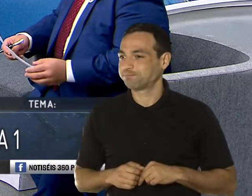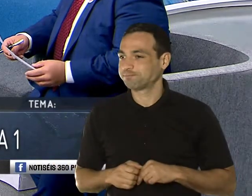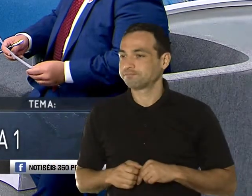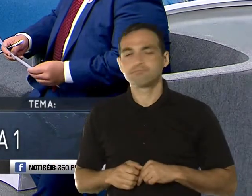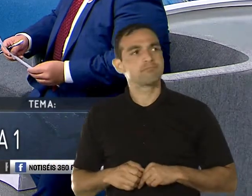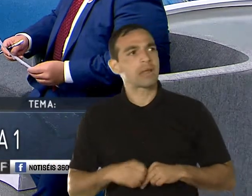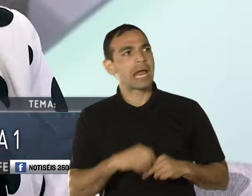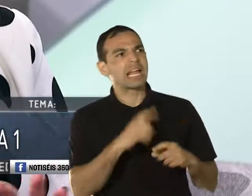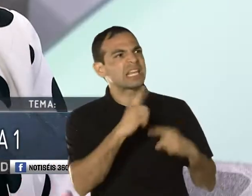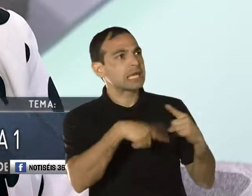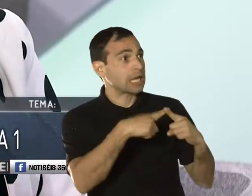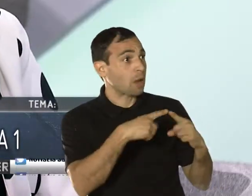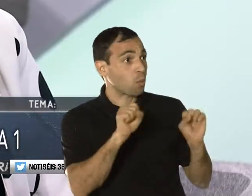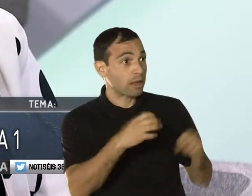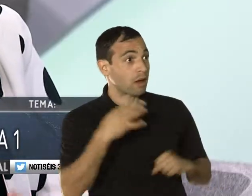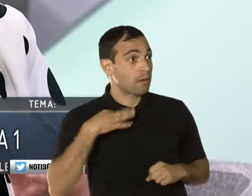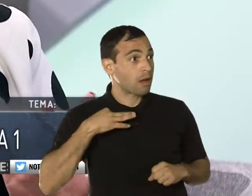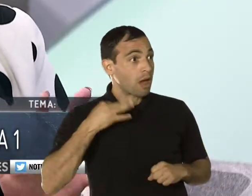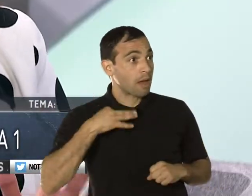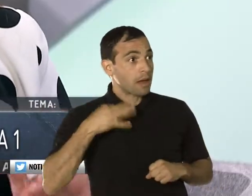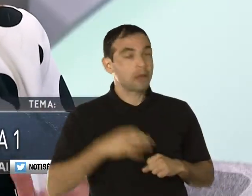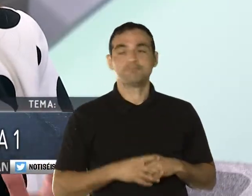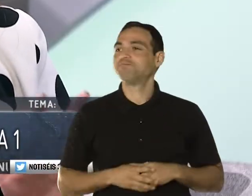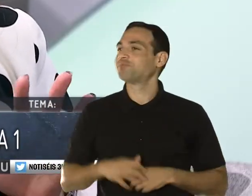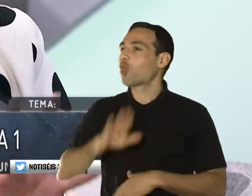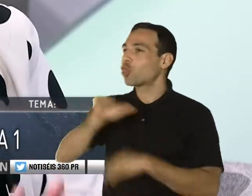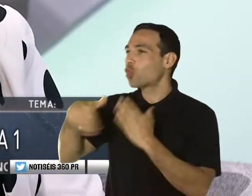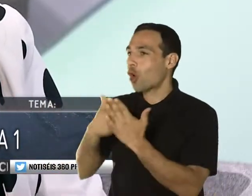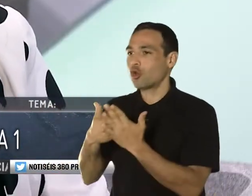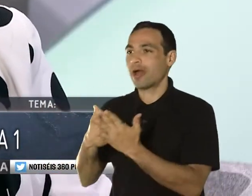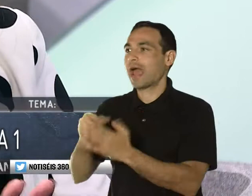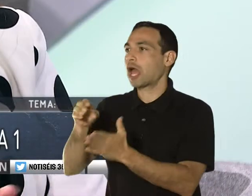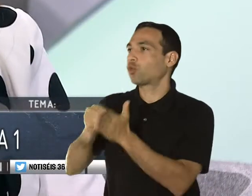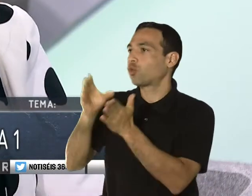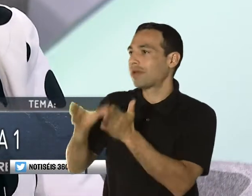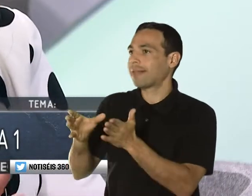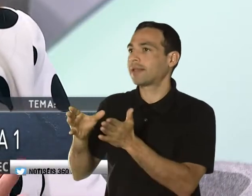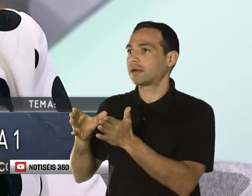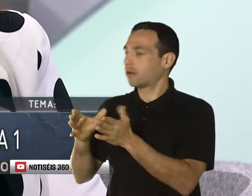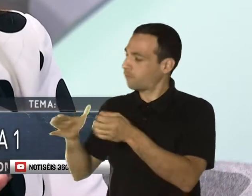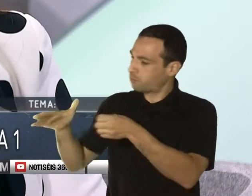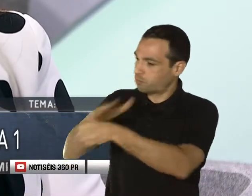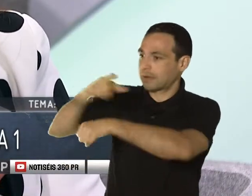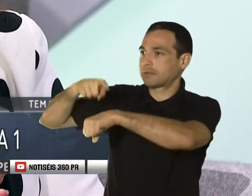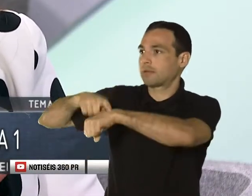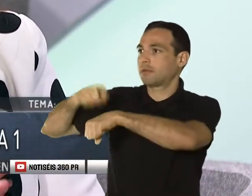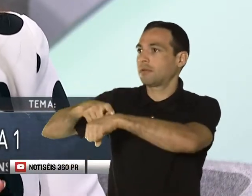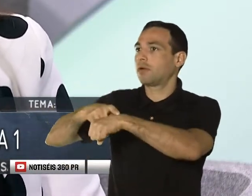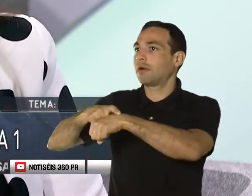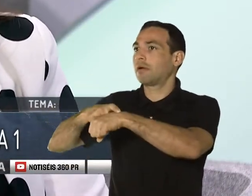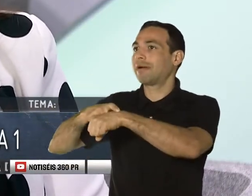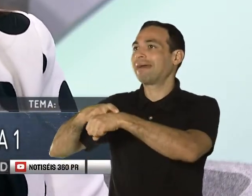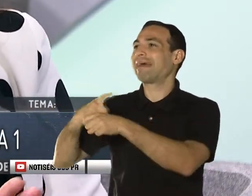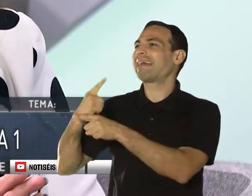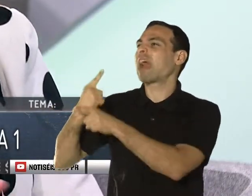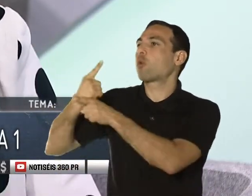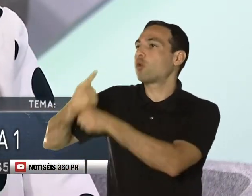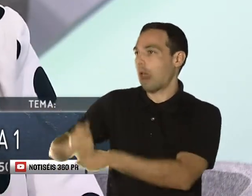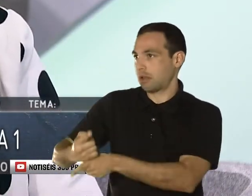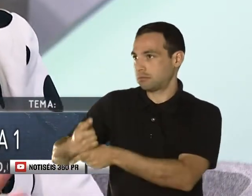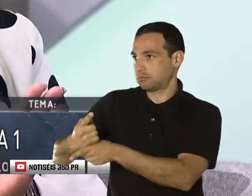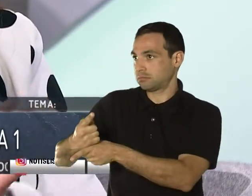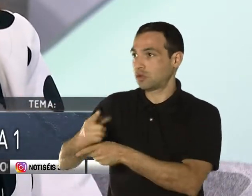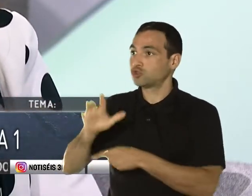está disponible? Claro que sí, todos los estudiantes de salón a tiempo completo que participan de un programa de estudios regular. Esto es bien